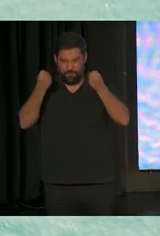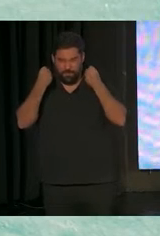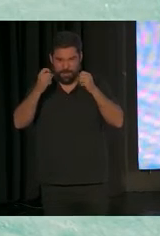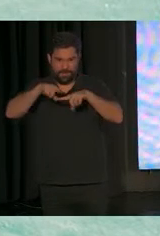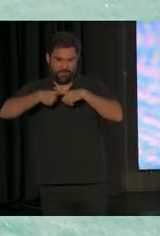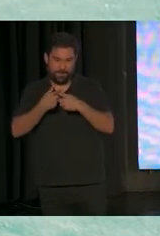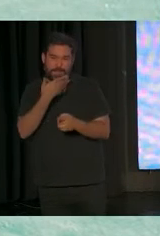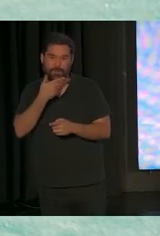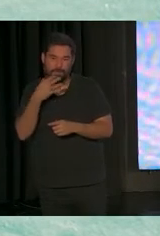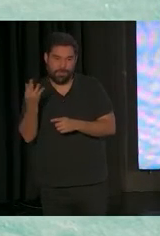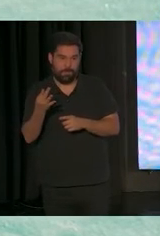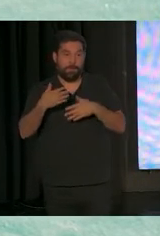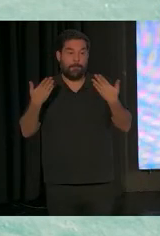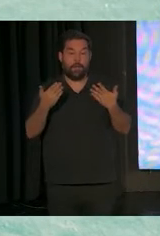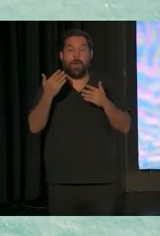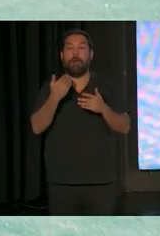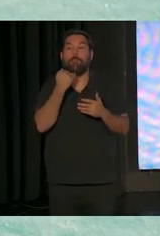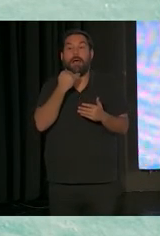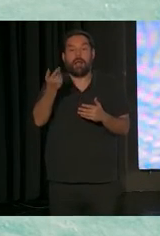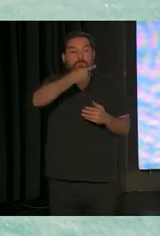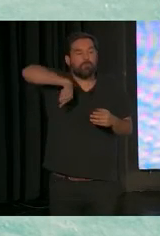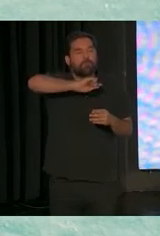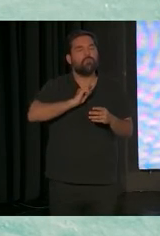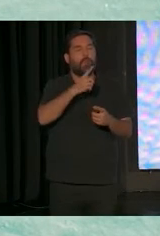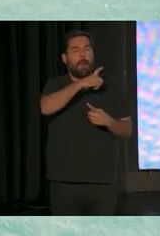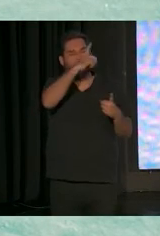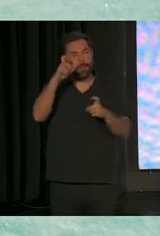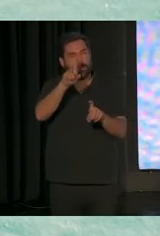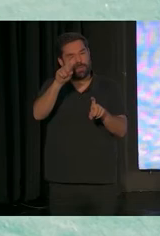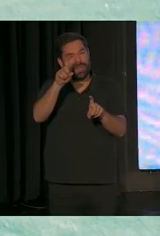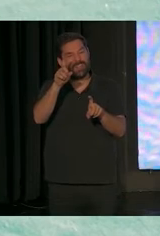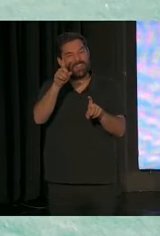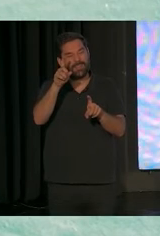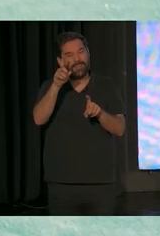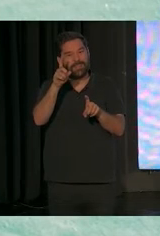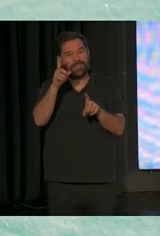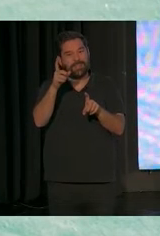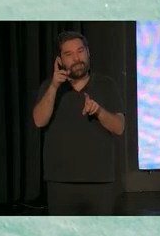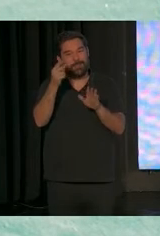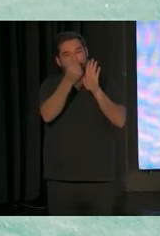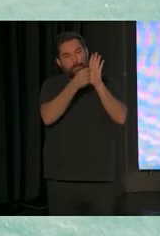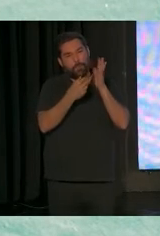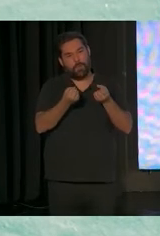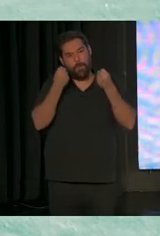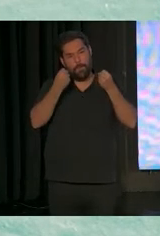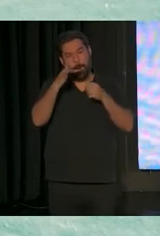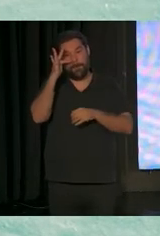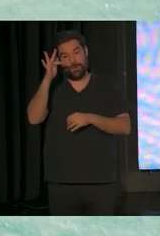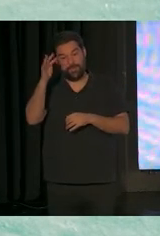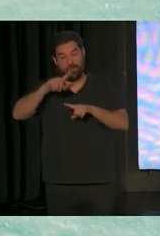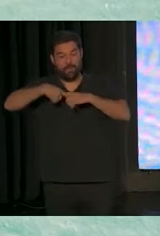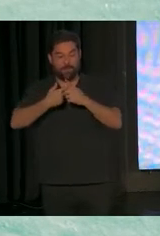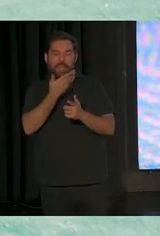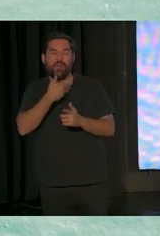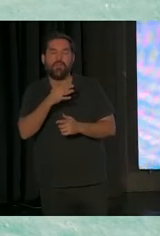en esto, pero algo que nos tendríamos que preguntar es por qué queremos conocer las fortalezas de la familia. La ciencia hoy